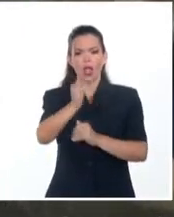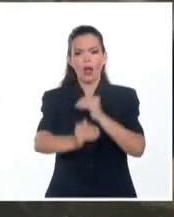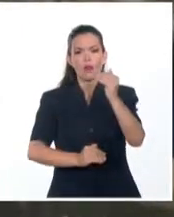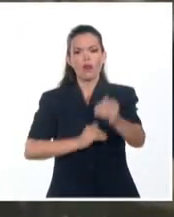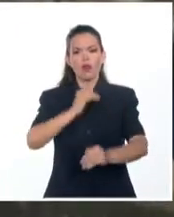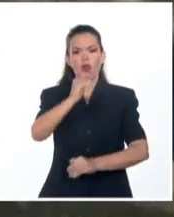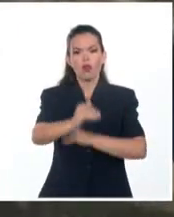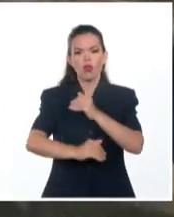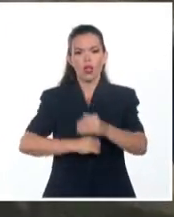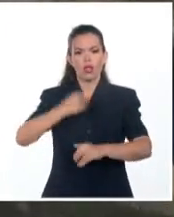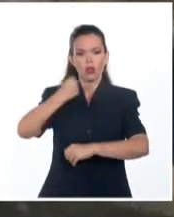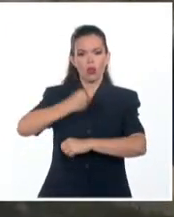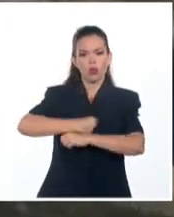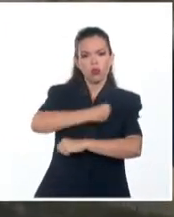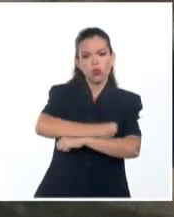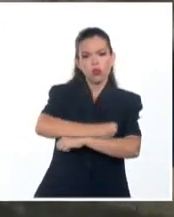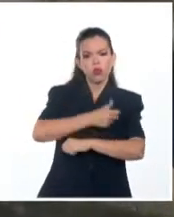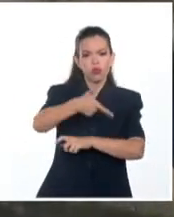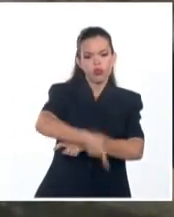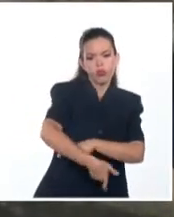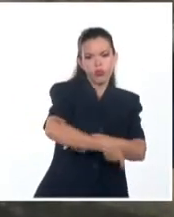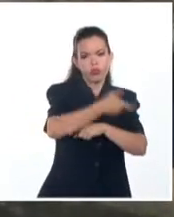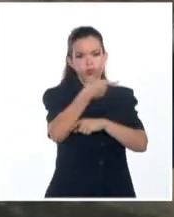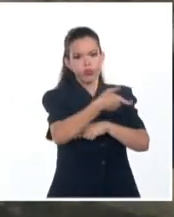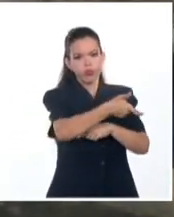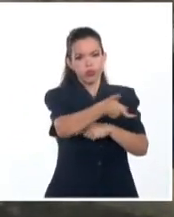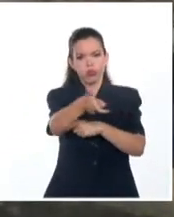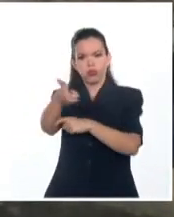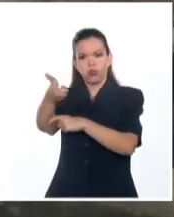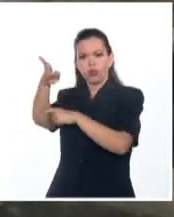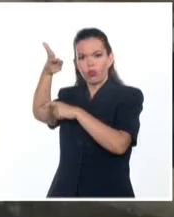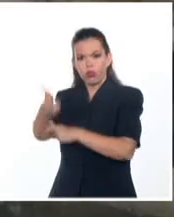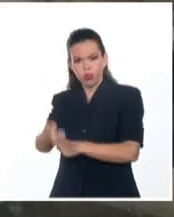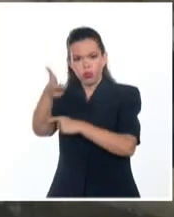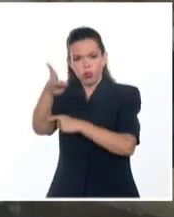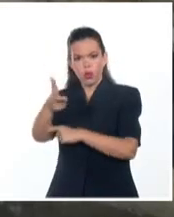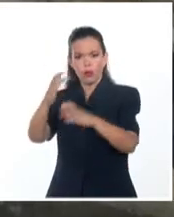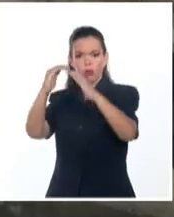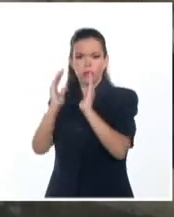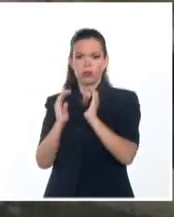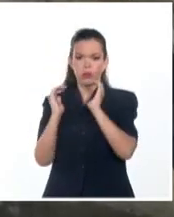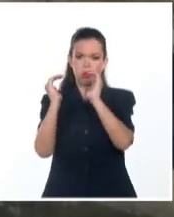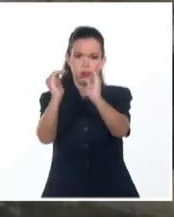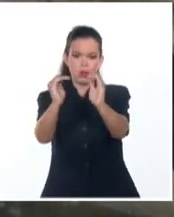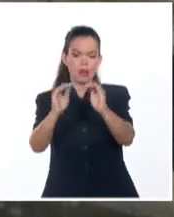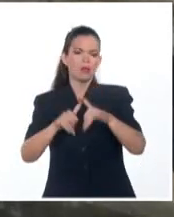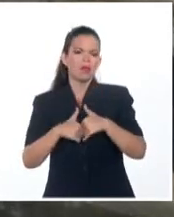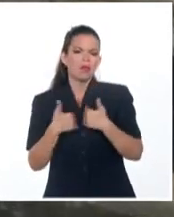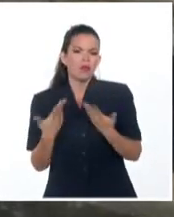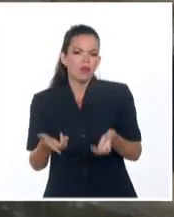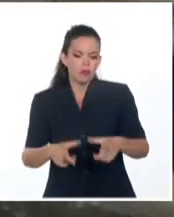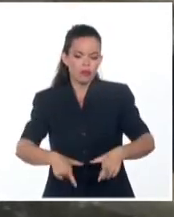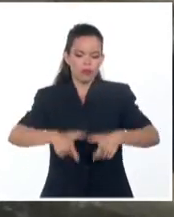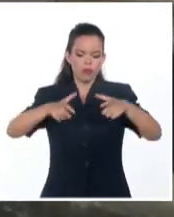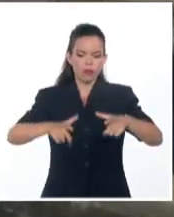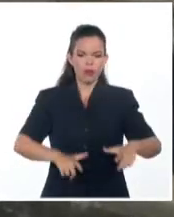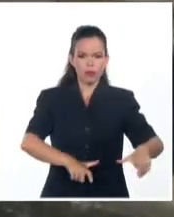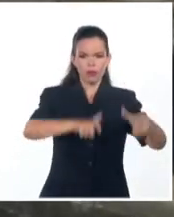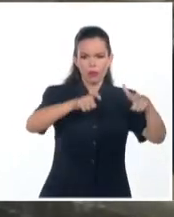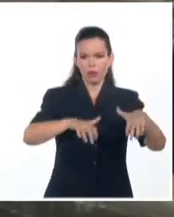de una importación de crudo refinable. Importación que va a permitir a la refinería